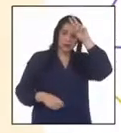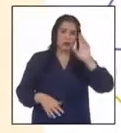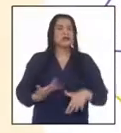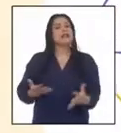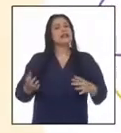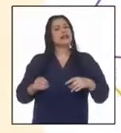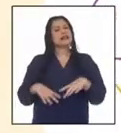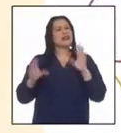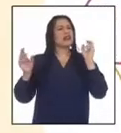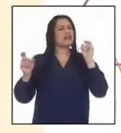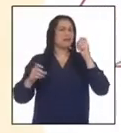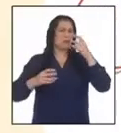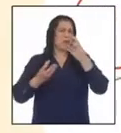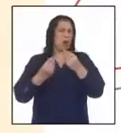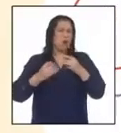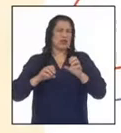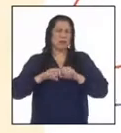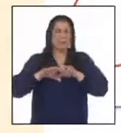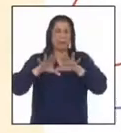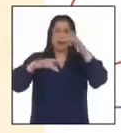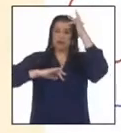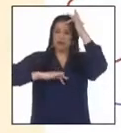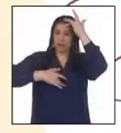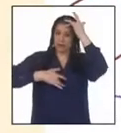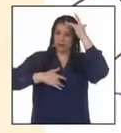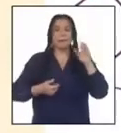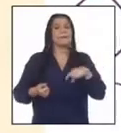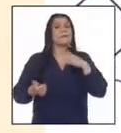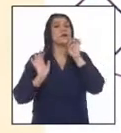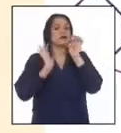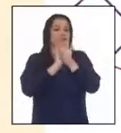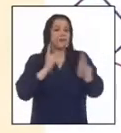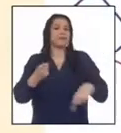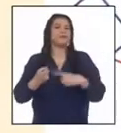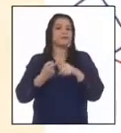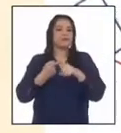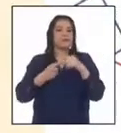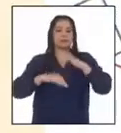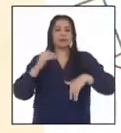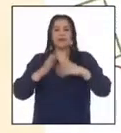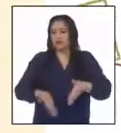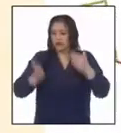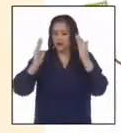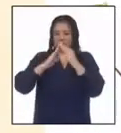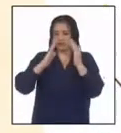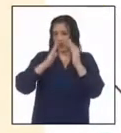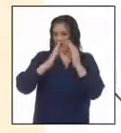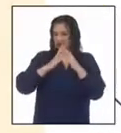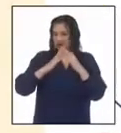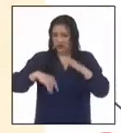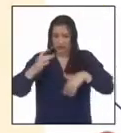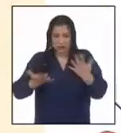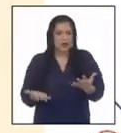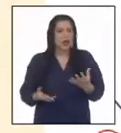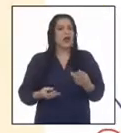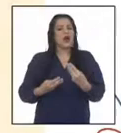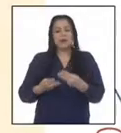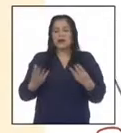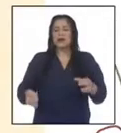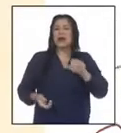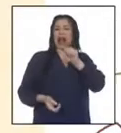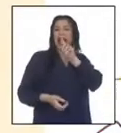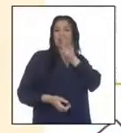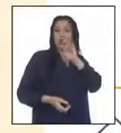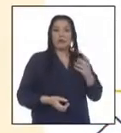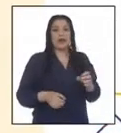afectadas por epidemias. Se encontraban, por ejemplo, con edificios y viviendas construidas con materiales como el